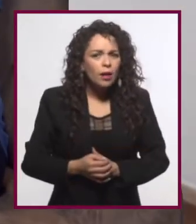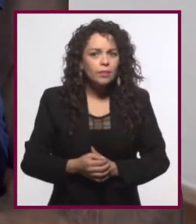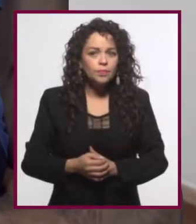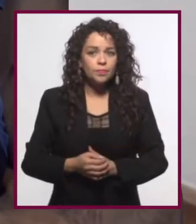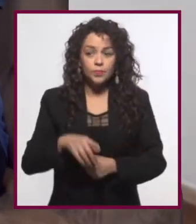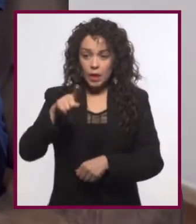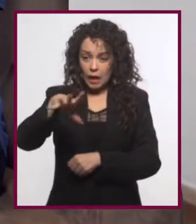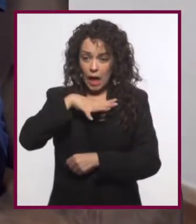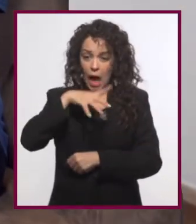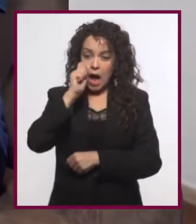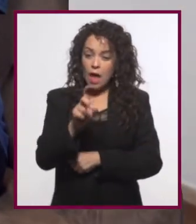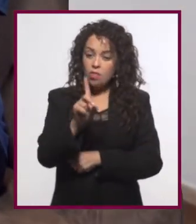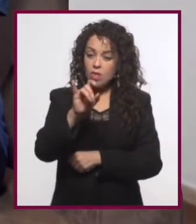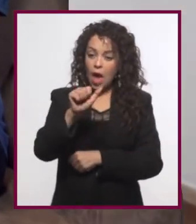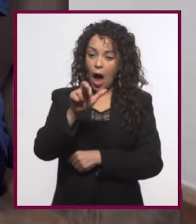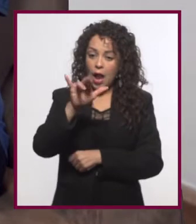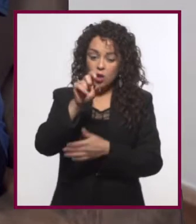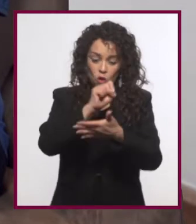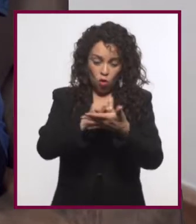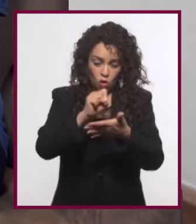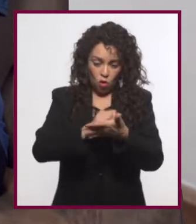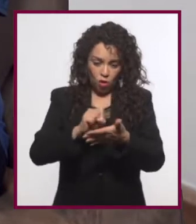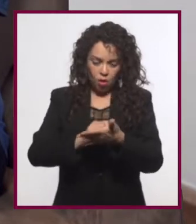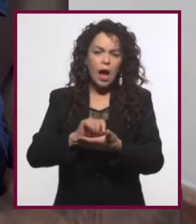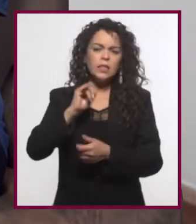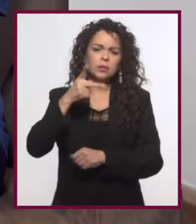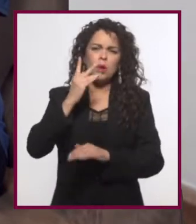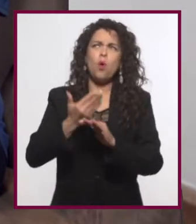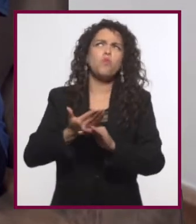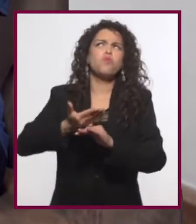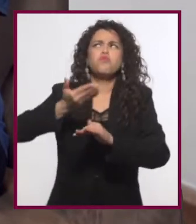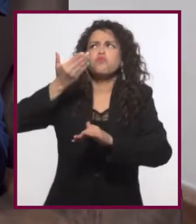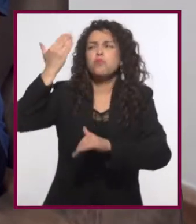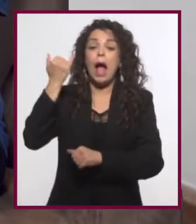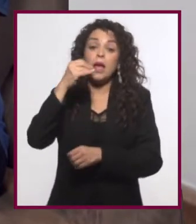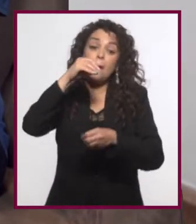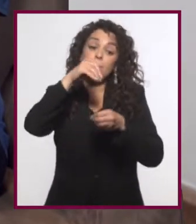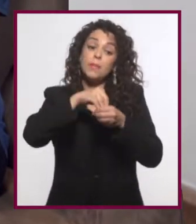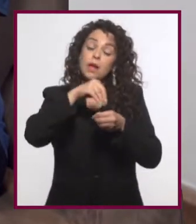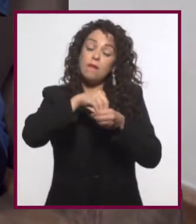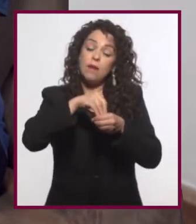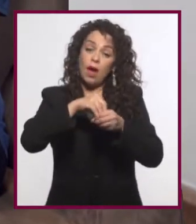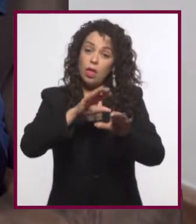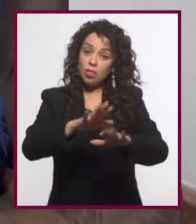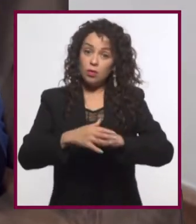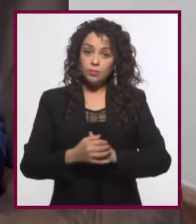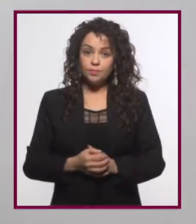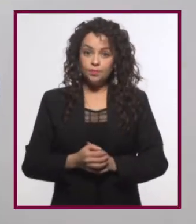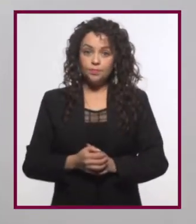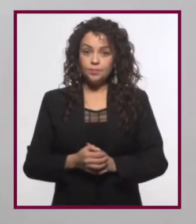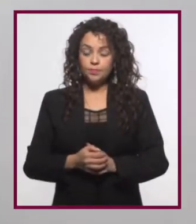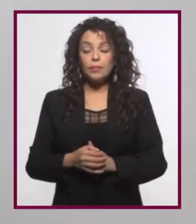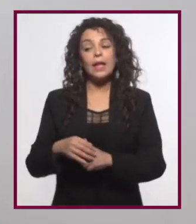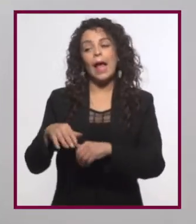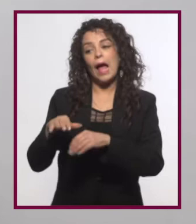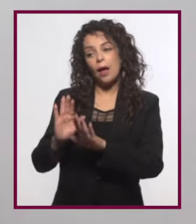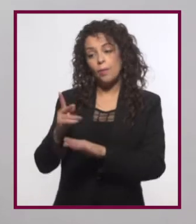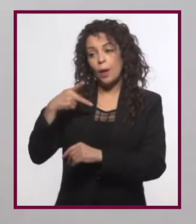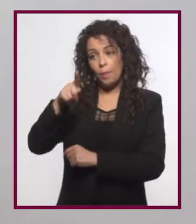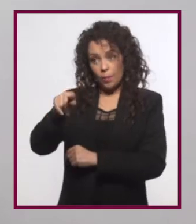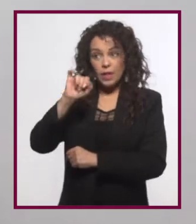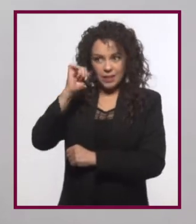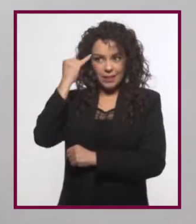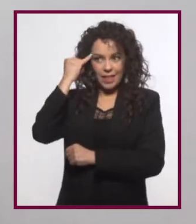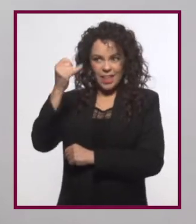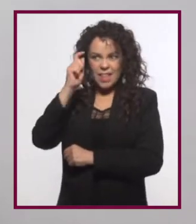¿Alguna vez tuviste un diario? Sí, pero hace mucho. Y además era privado. Bueno, pero